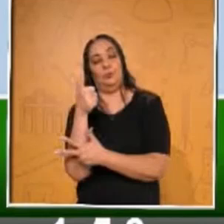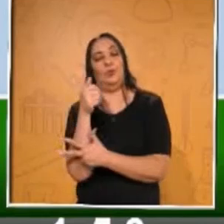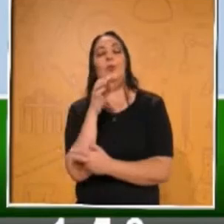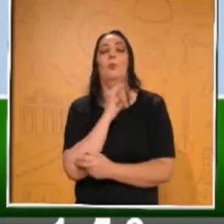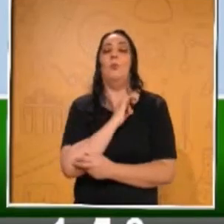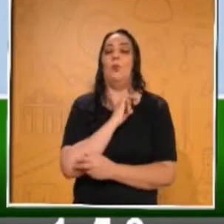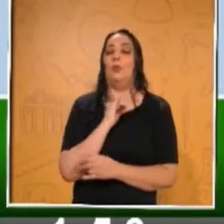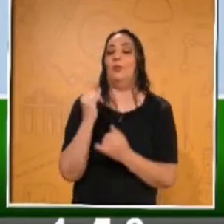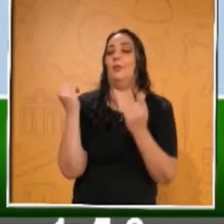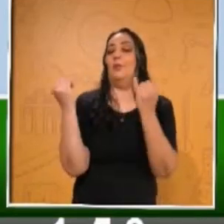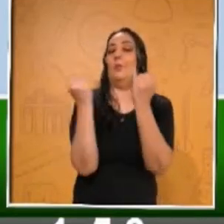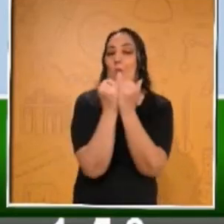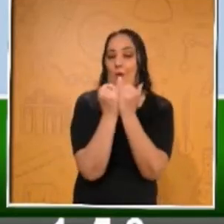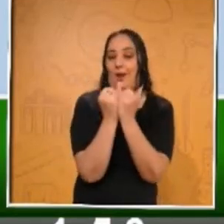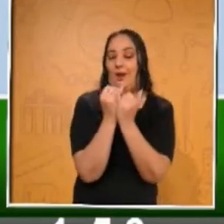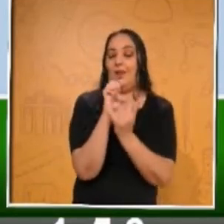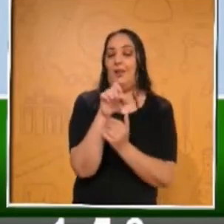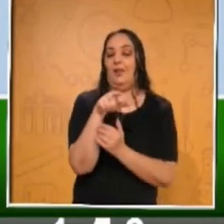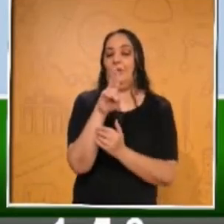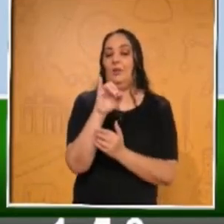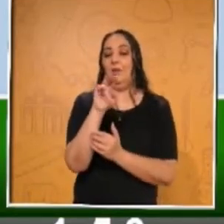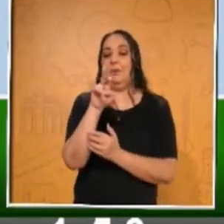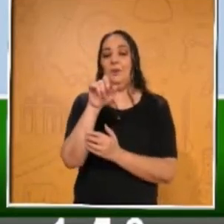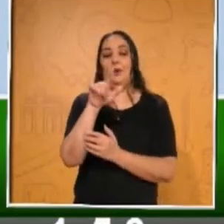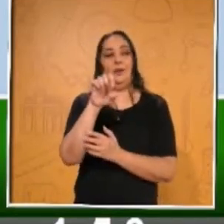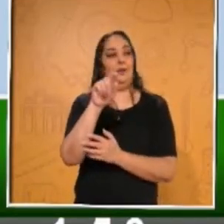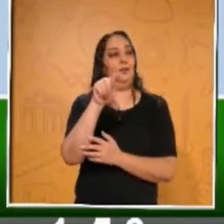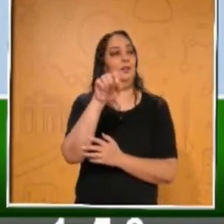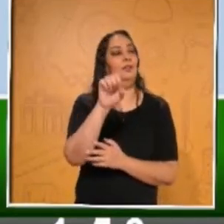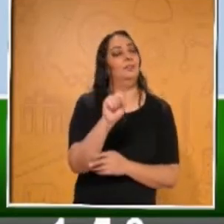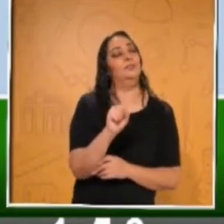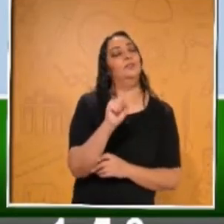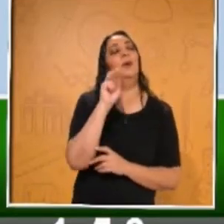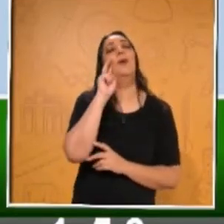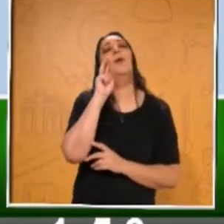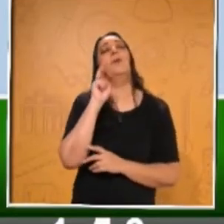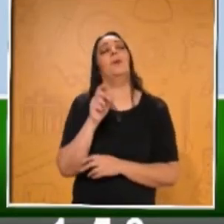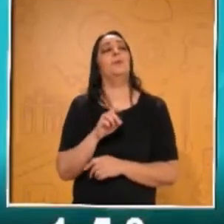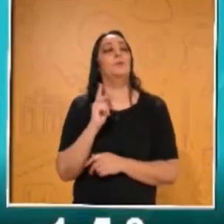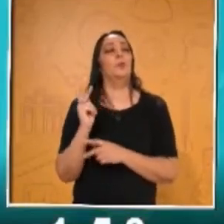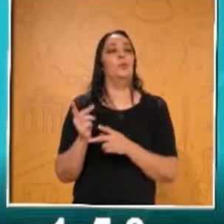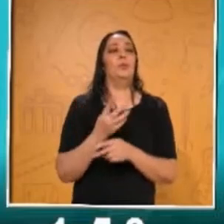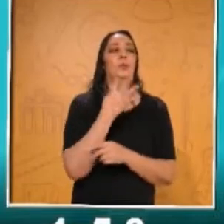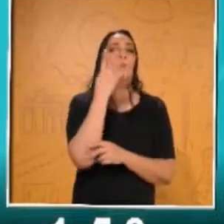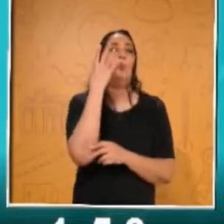equivalentes. Muy bien. Muy bien, niños. Vámonos con la pregunta número cuatro.